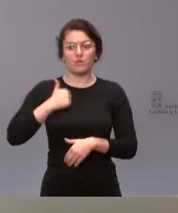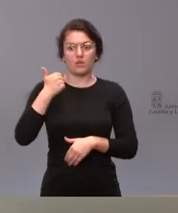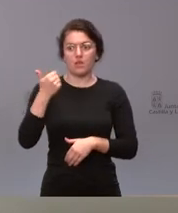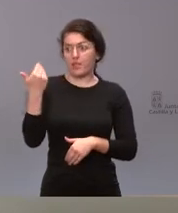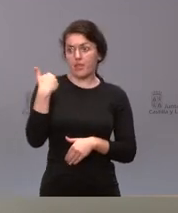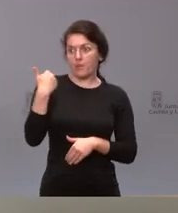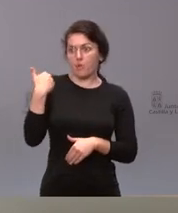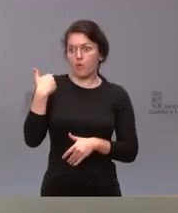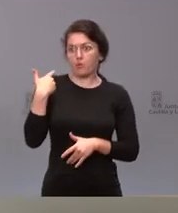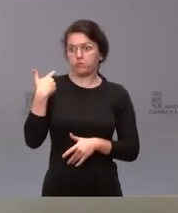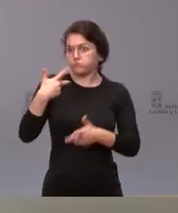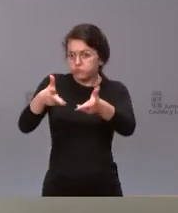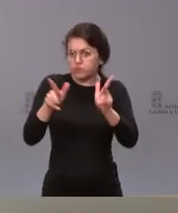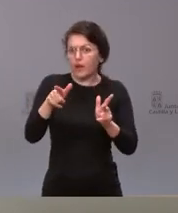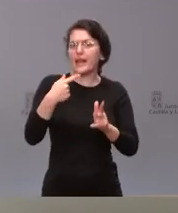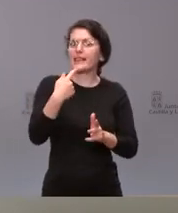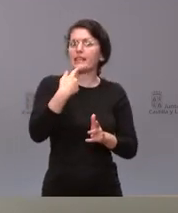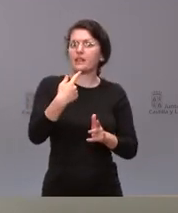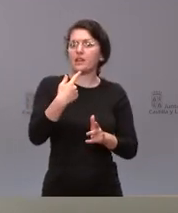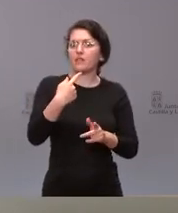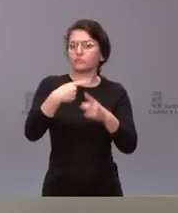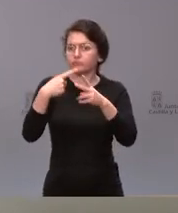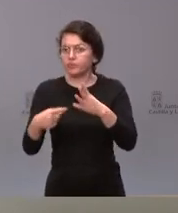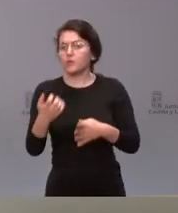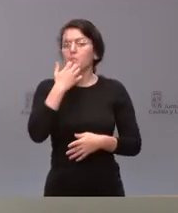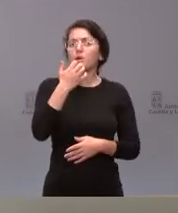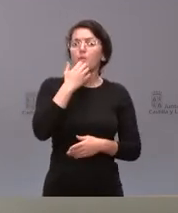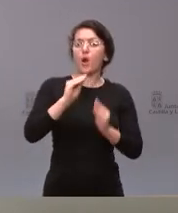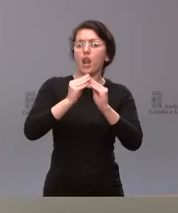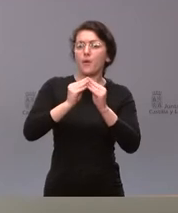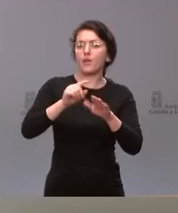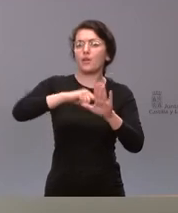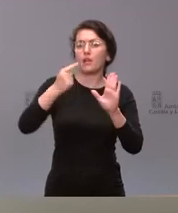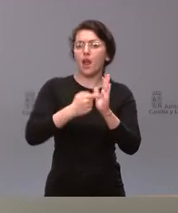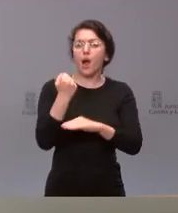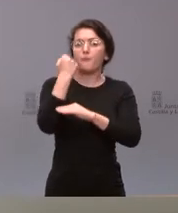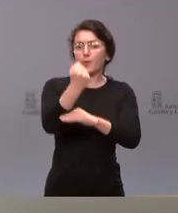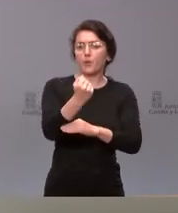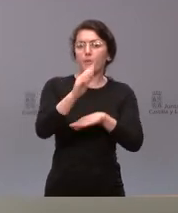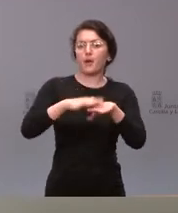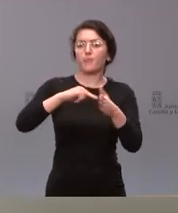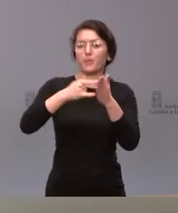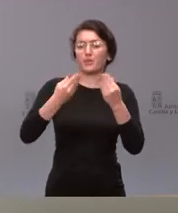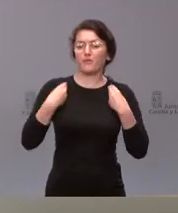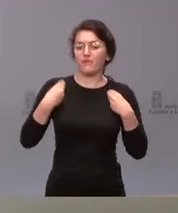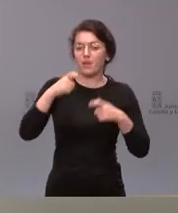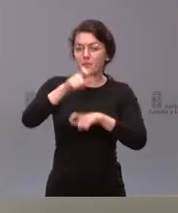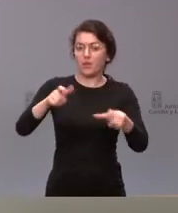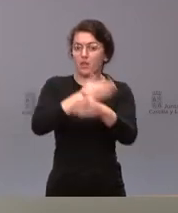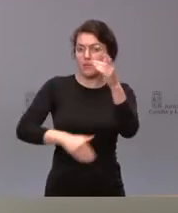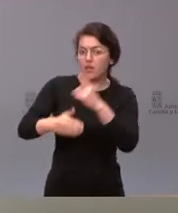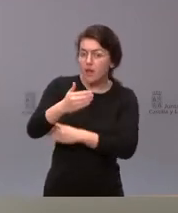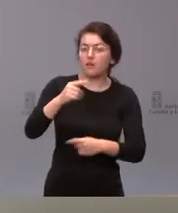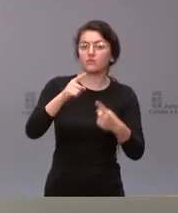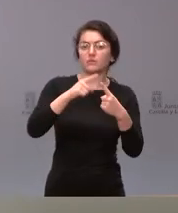anunciaba algunos de ellos como es la elaboración de una ley de apoyos al proyecto de vida de las personas con discapacidad como es el refuerzo de la